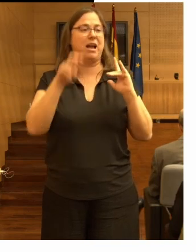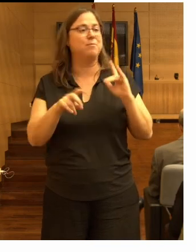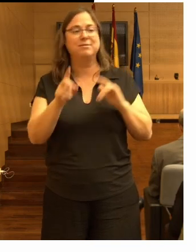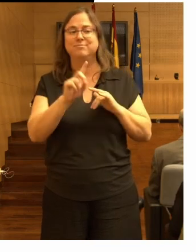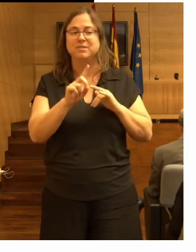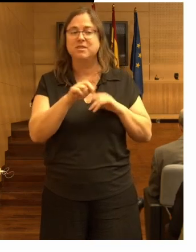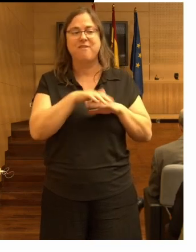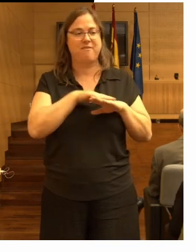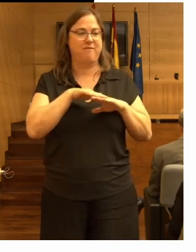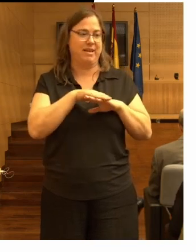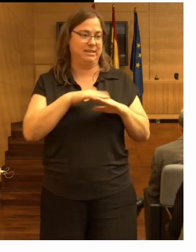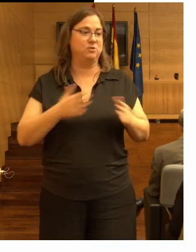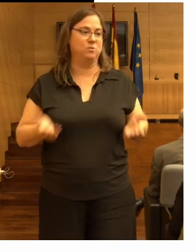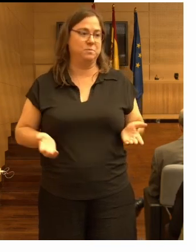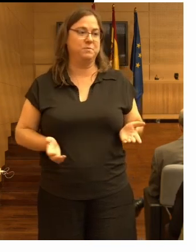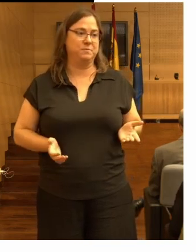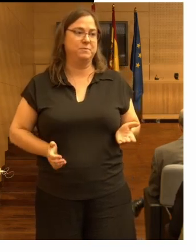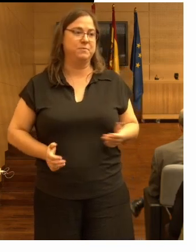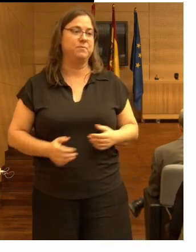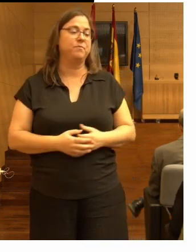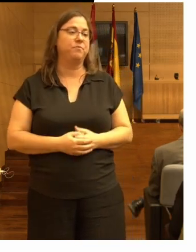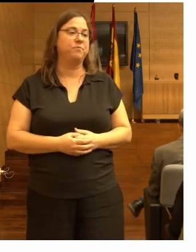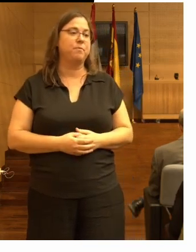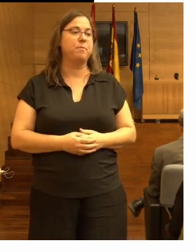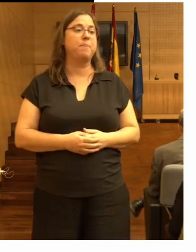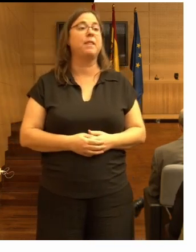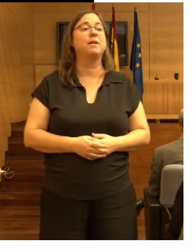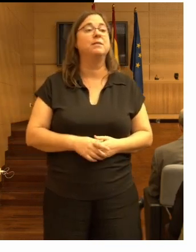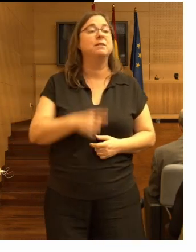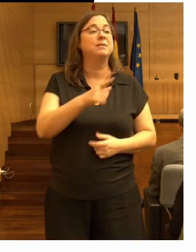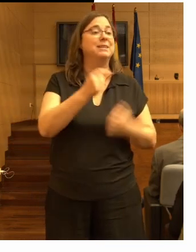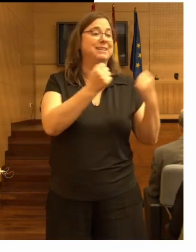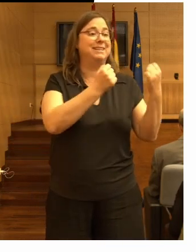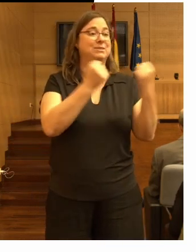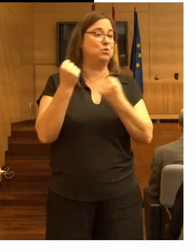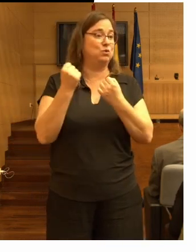bastante básico y que muchas instituciones